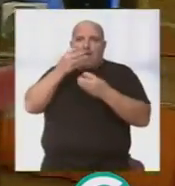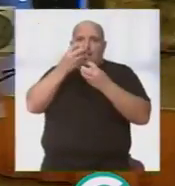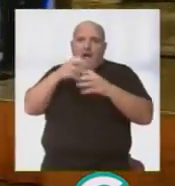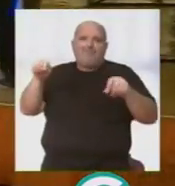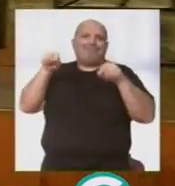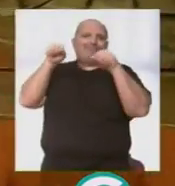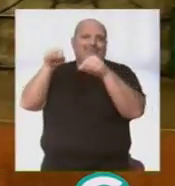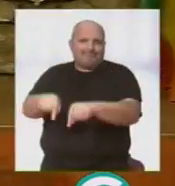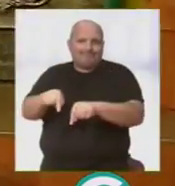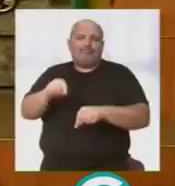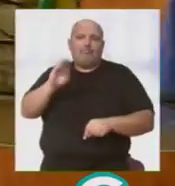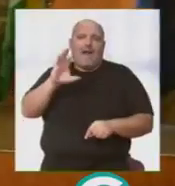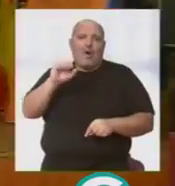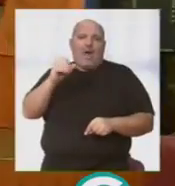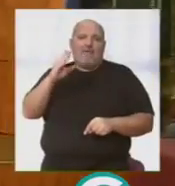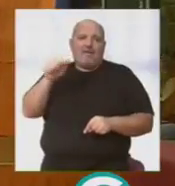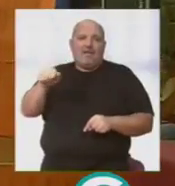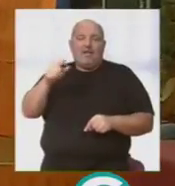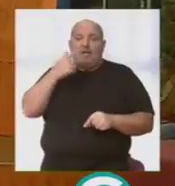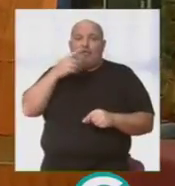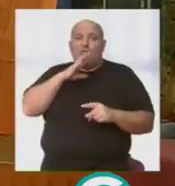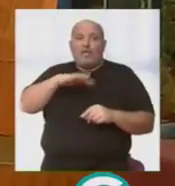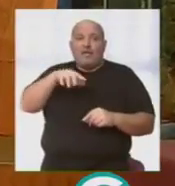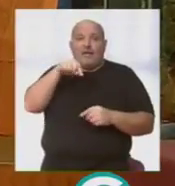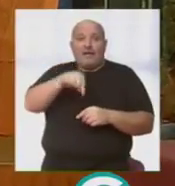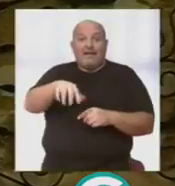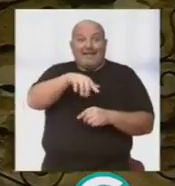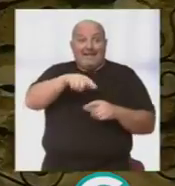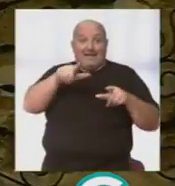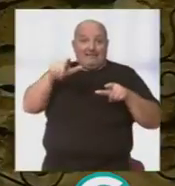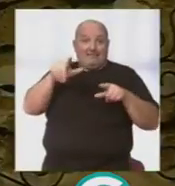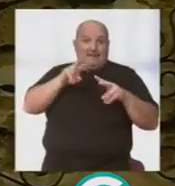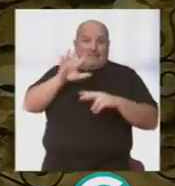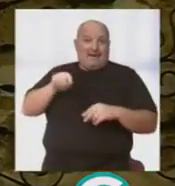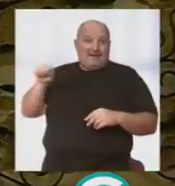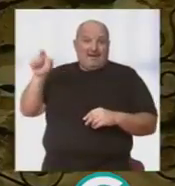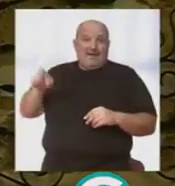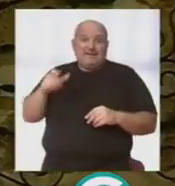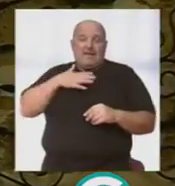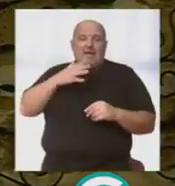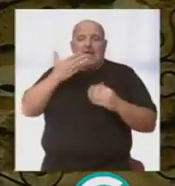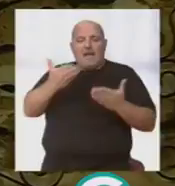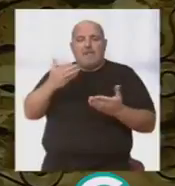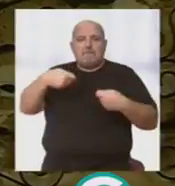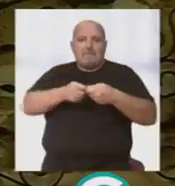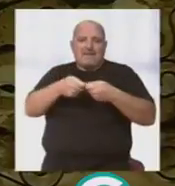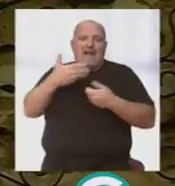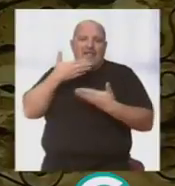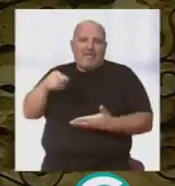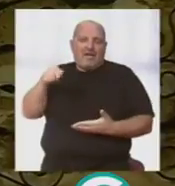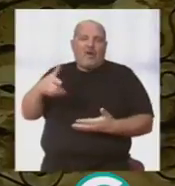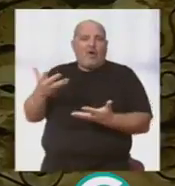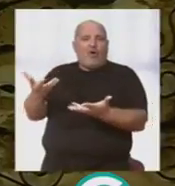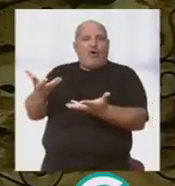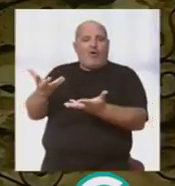¿no? El hacerlo en Paco Alba. Decir que el hacerlo allí en Paco Alba, por parte de la Peña, agradecerle el